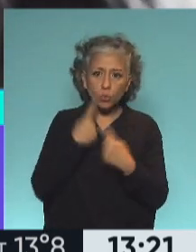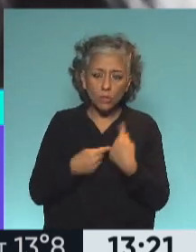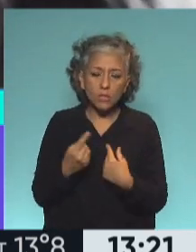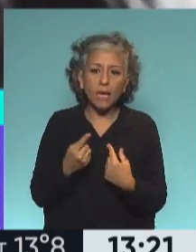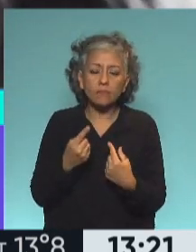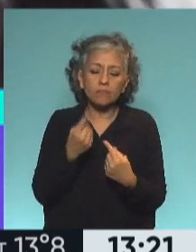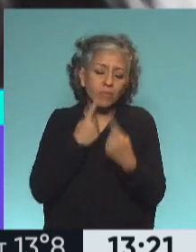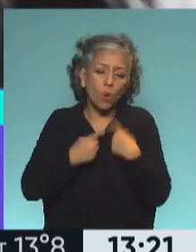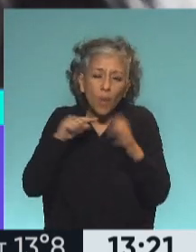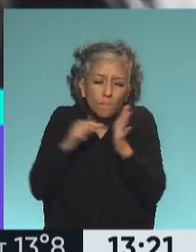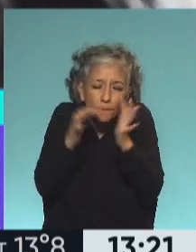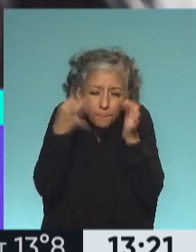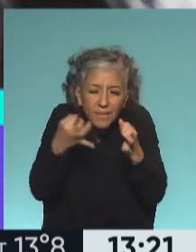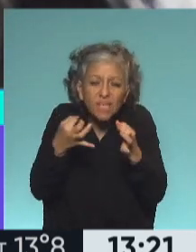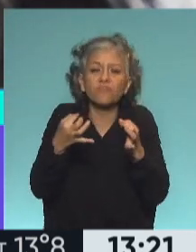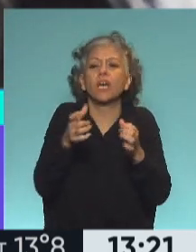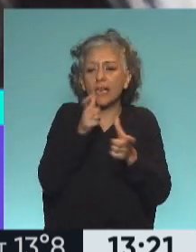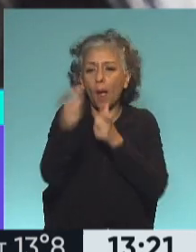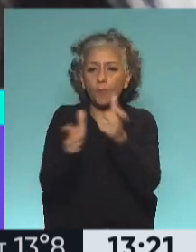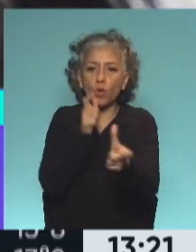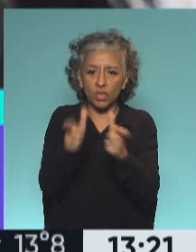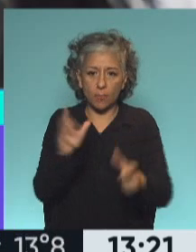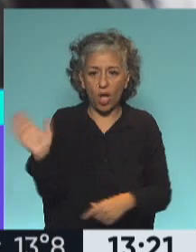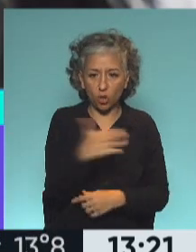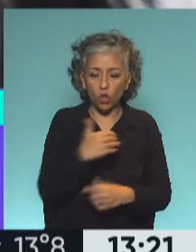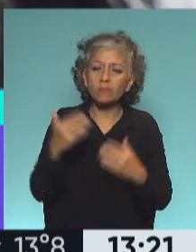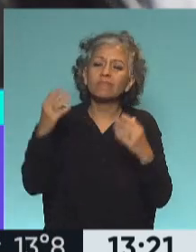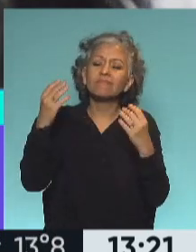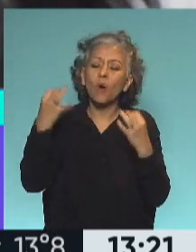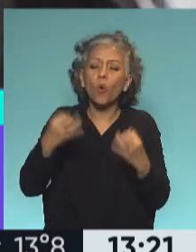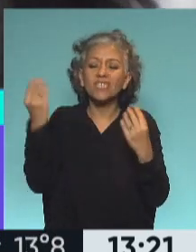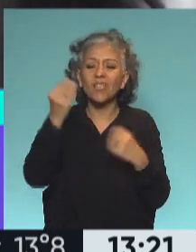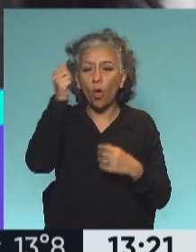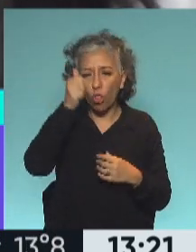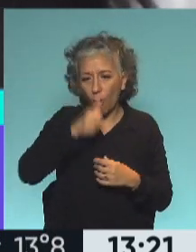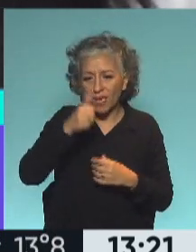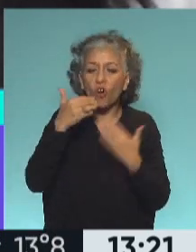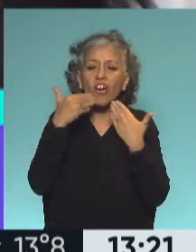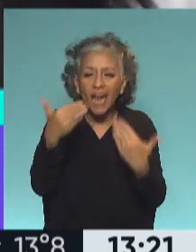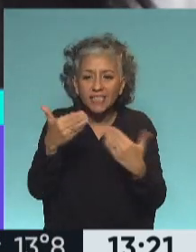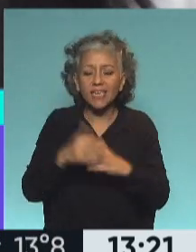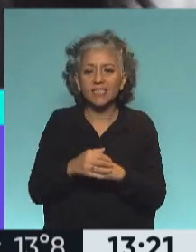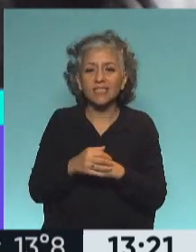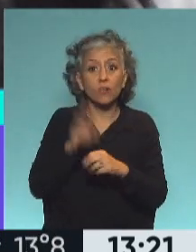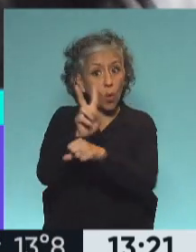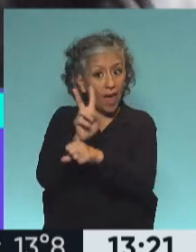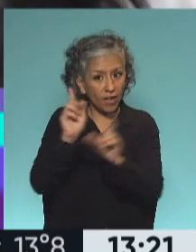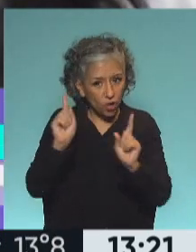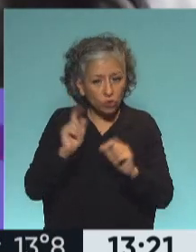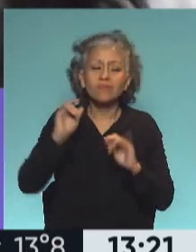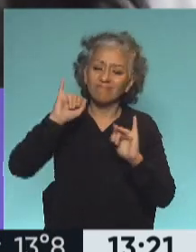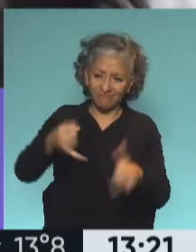muy puntuales y las vamos a ir respondiendo en esta edición de Noticias. Buen fin de semana. Muchísimas gracias y a cuidarnos.